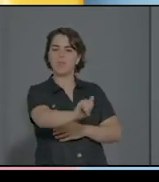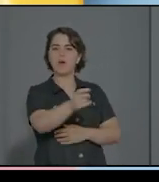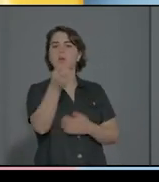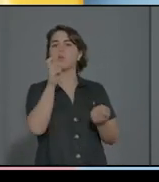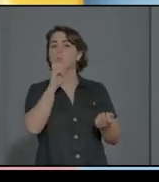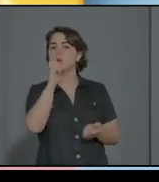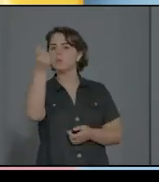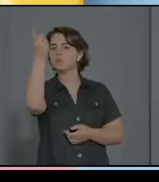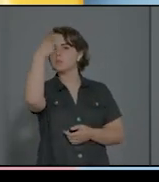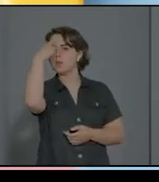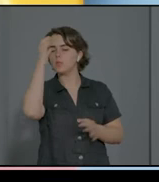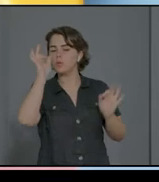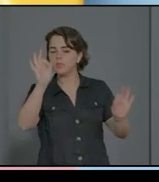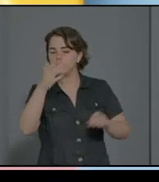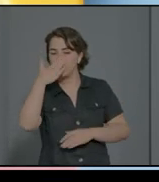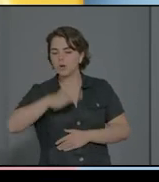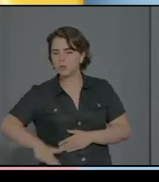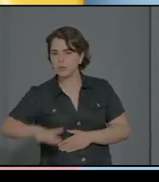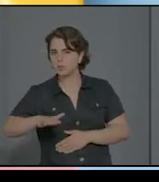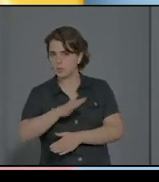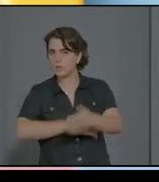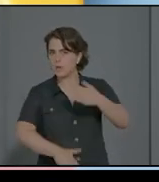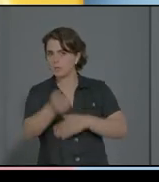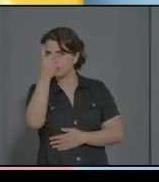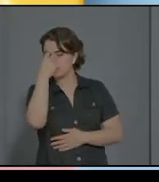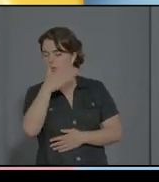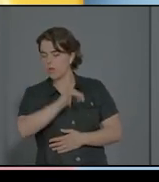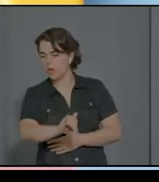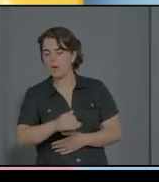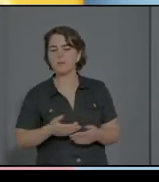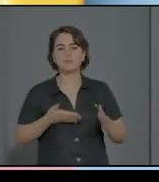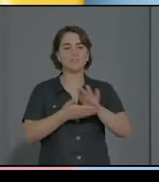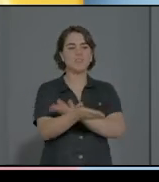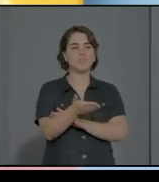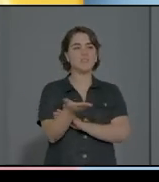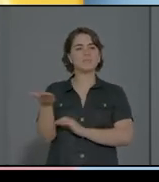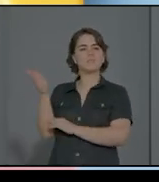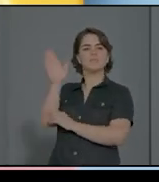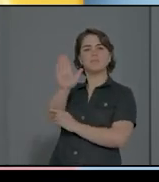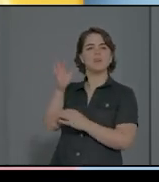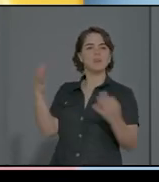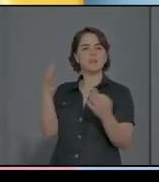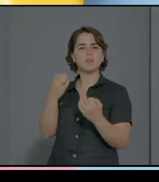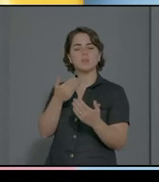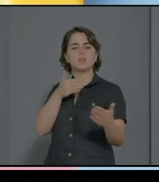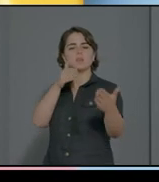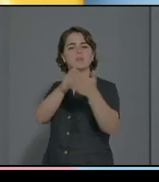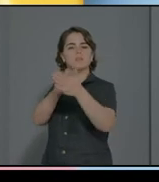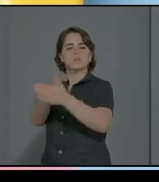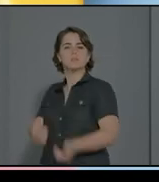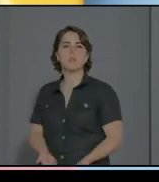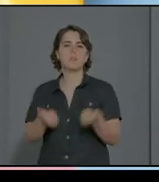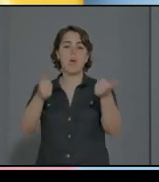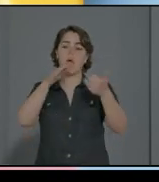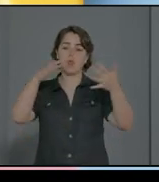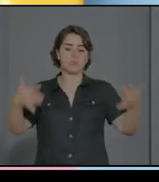pues, le planteaba muchas más dificultades. Hoy en día, pues, intervenimos de forma precoz, por lo tanto,